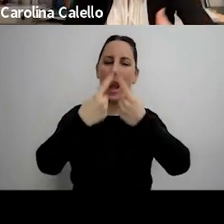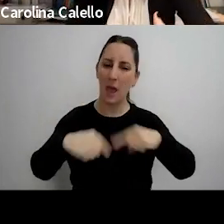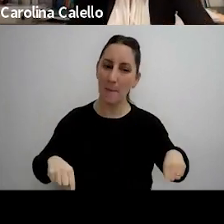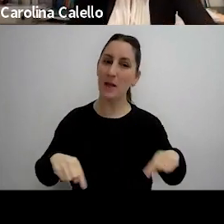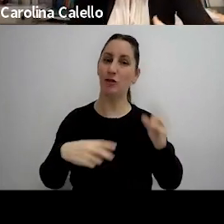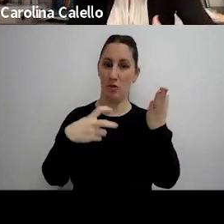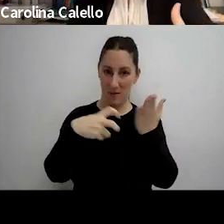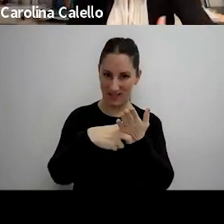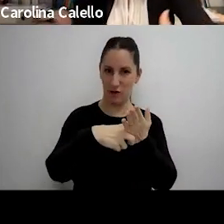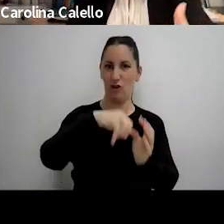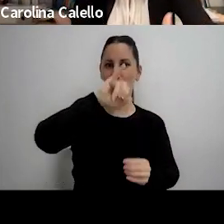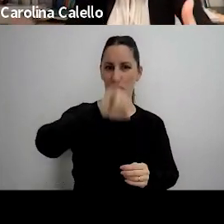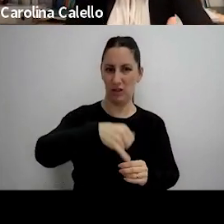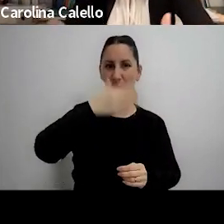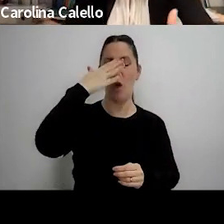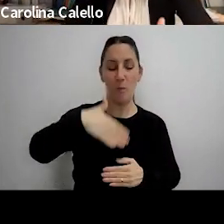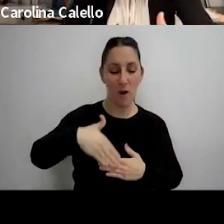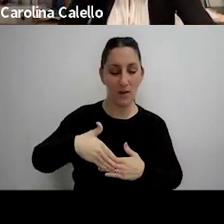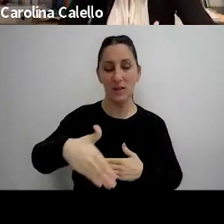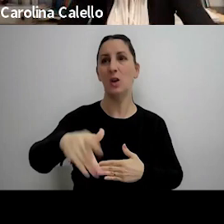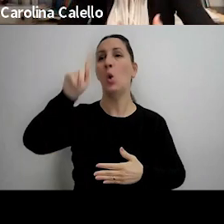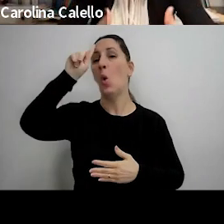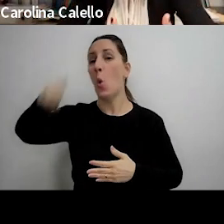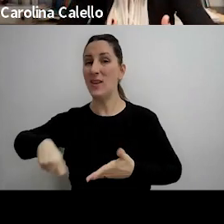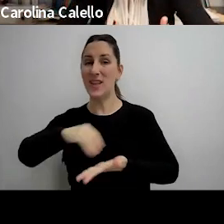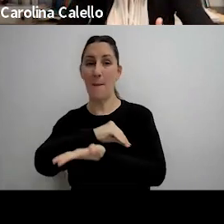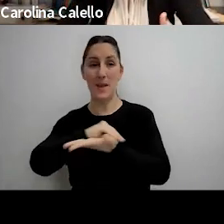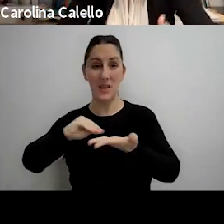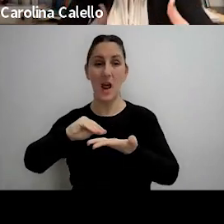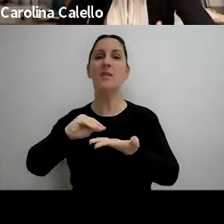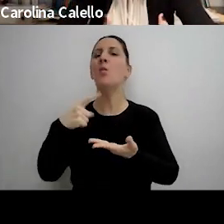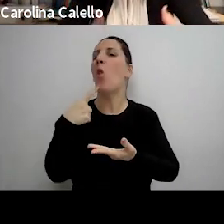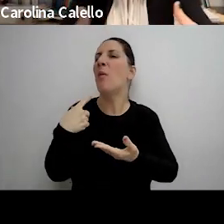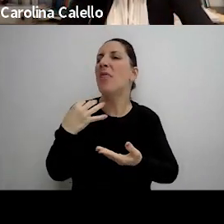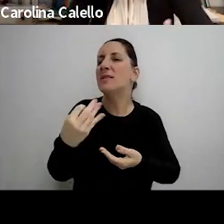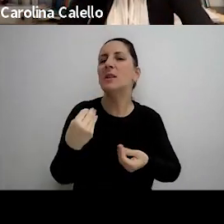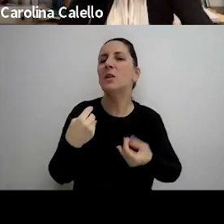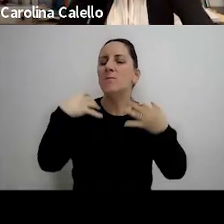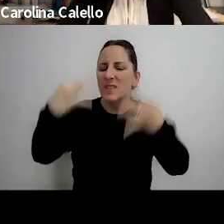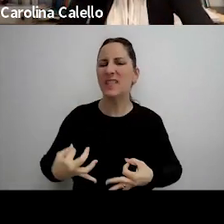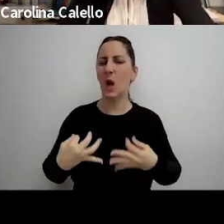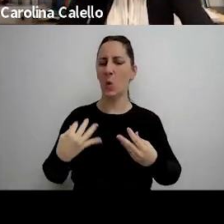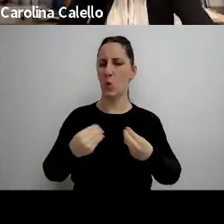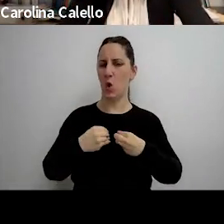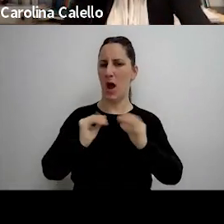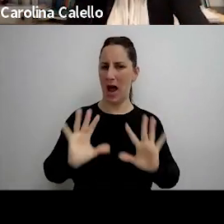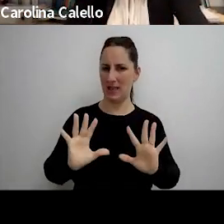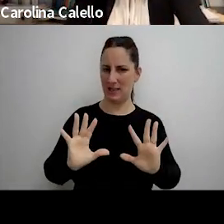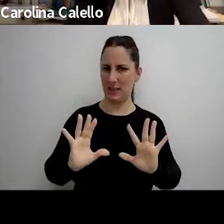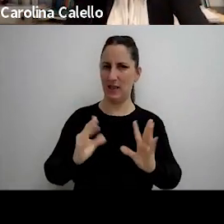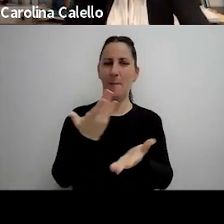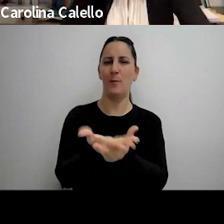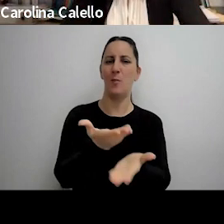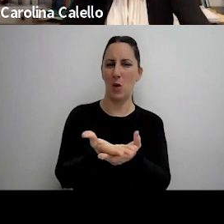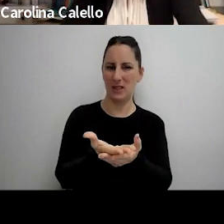inspección pero después el juez administrativo tiene que expresar su convicción sobre el ajuste este que está proponiendo